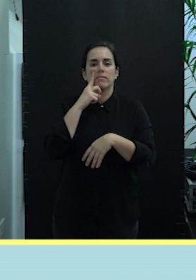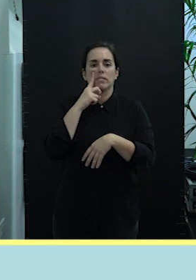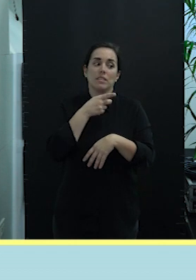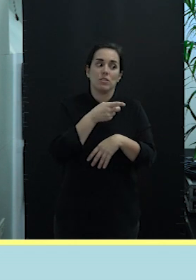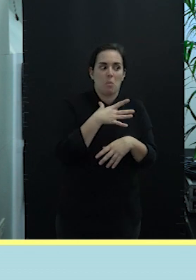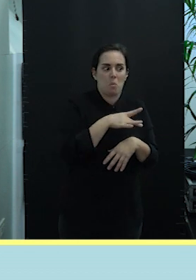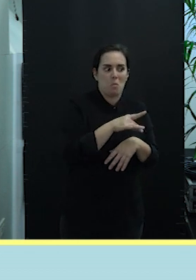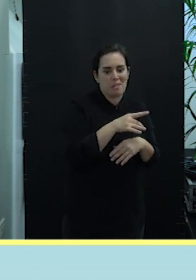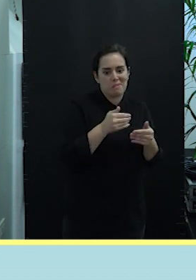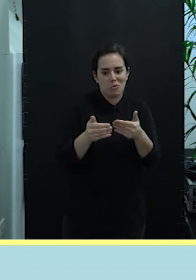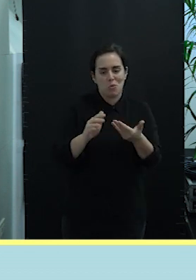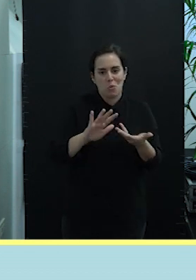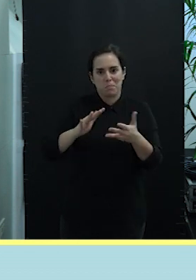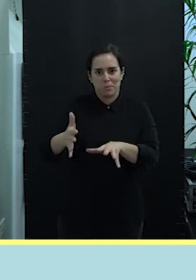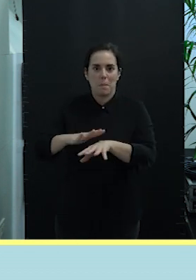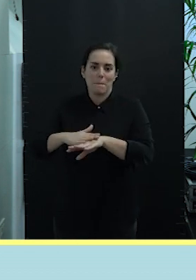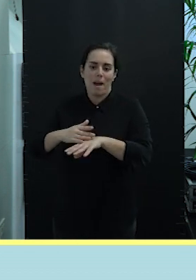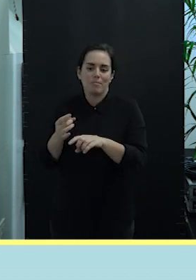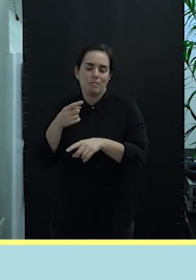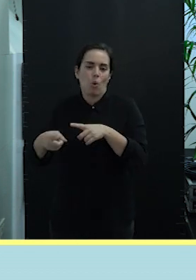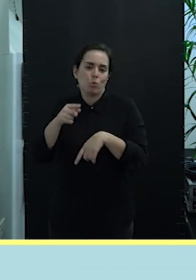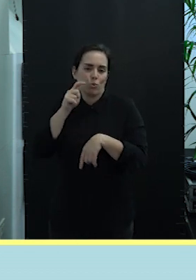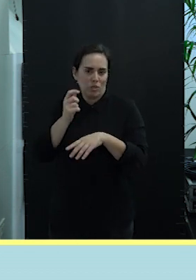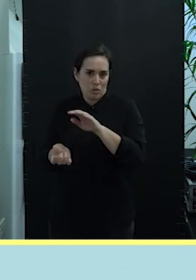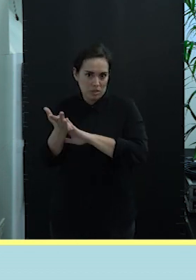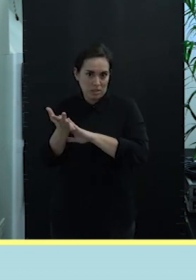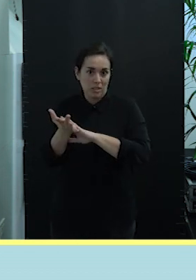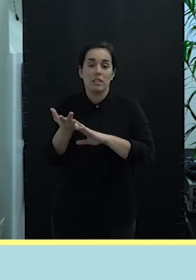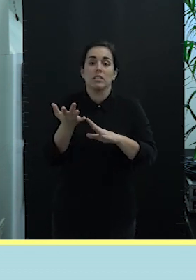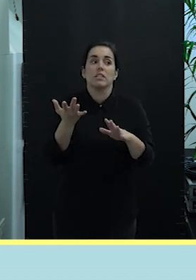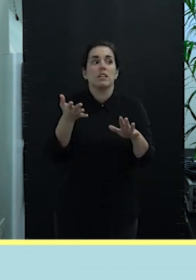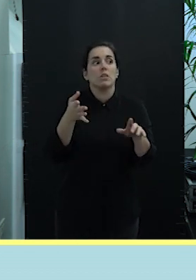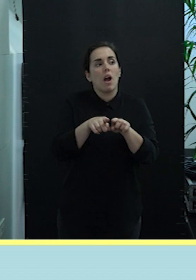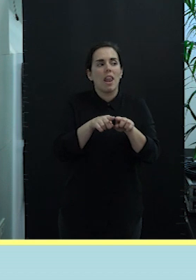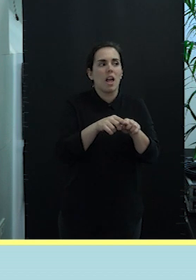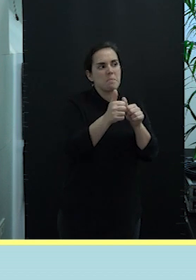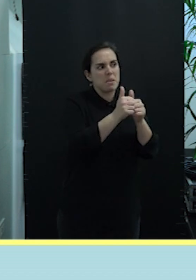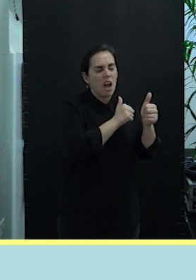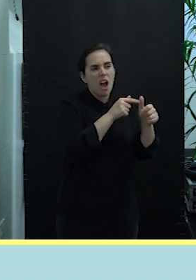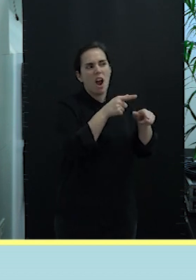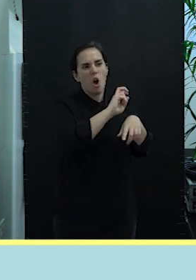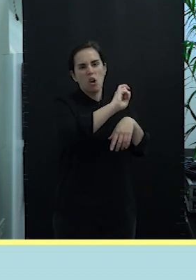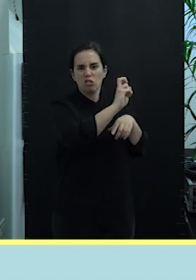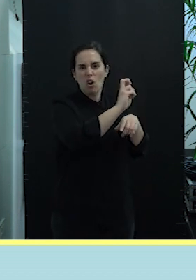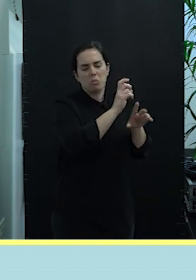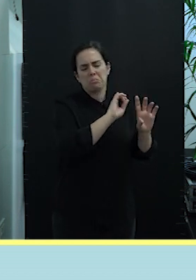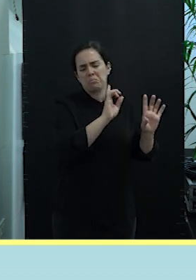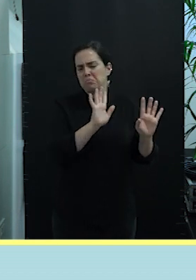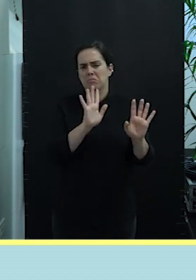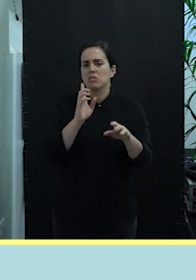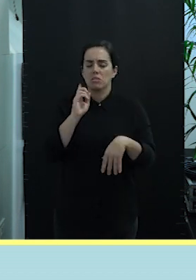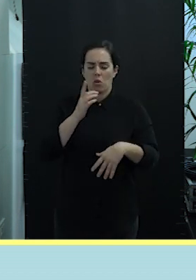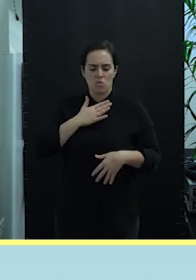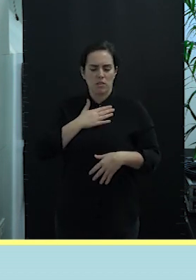susceptibles a ser convertidos en productos turísticos. Y no intentar imitar patrones, sino simplemente defender lo nuestro